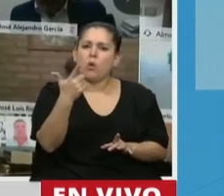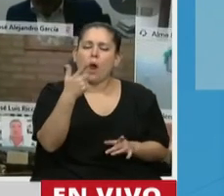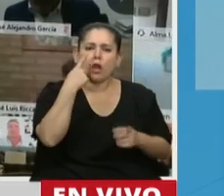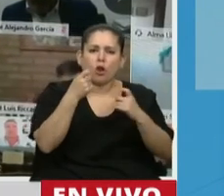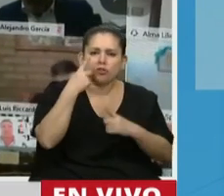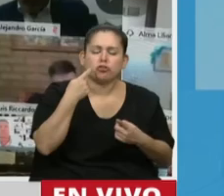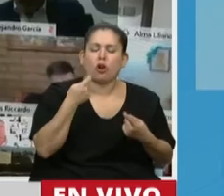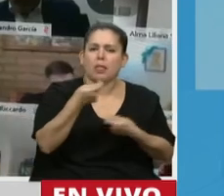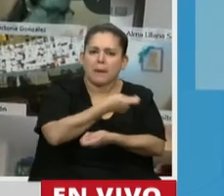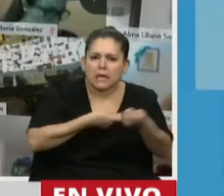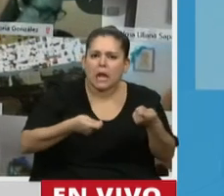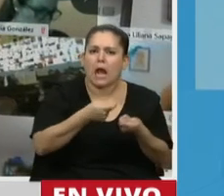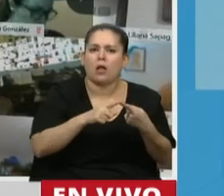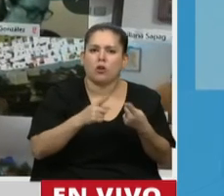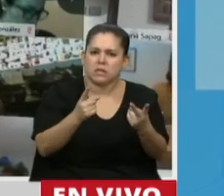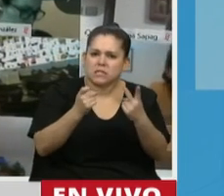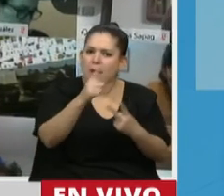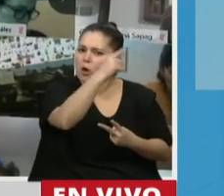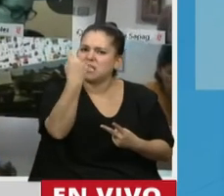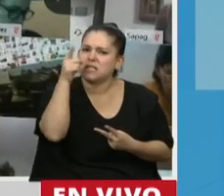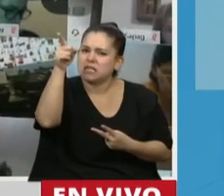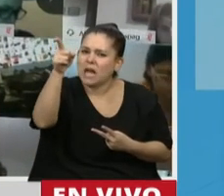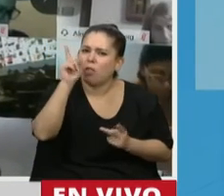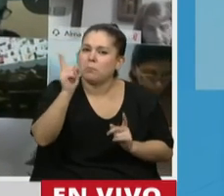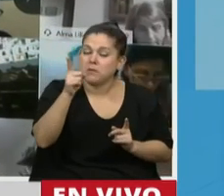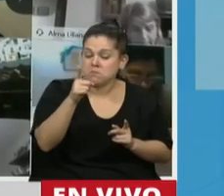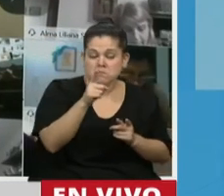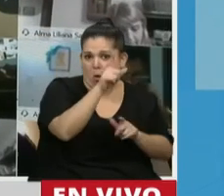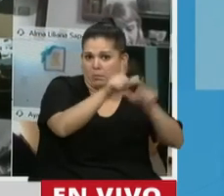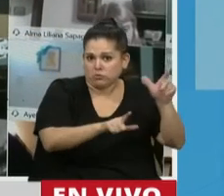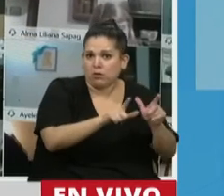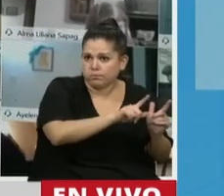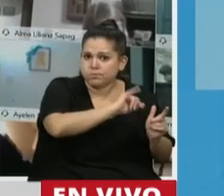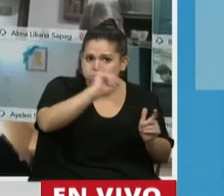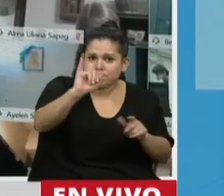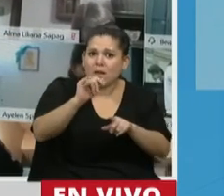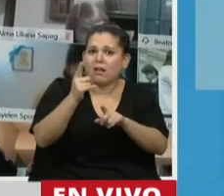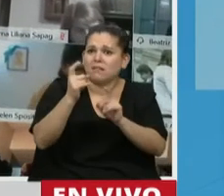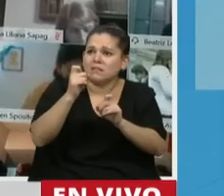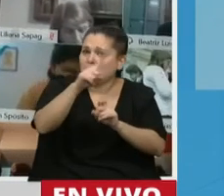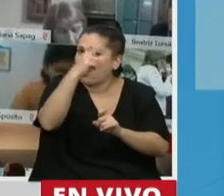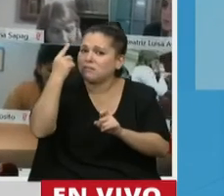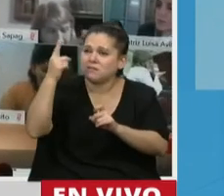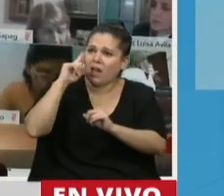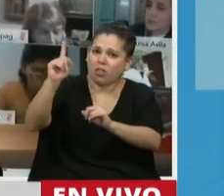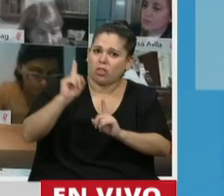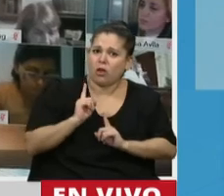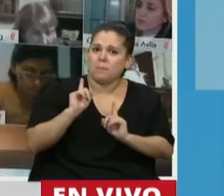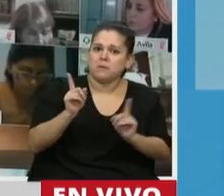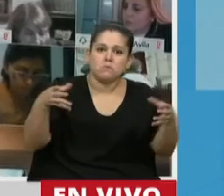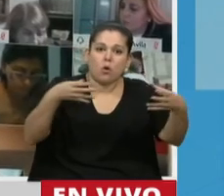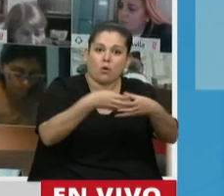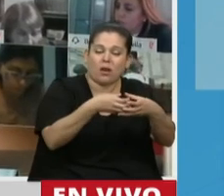necesitamos de un Estado, hasta dicho por los legisladores, que tiene más espíritu colaborativo de Juntos por el Cambio,